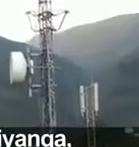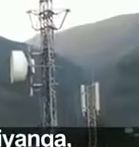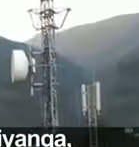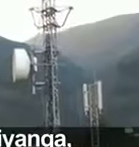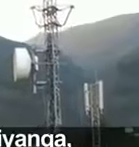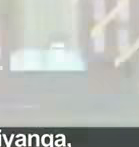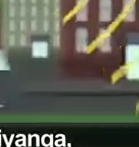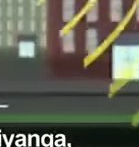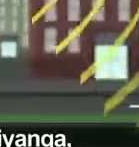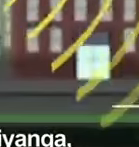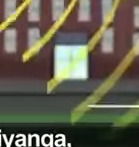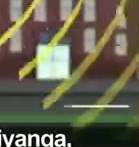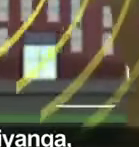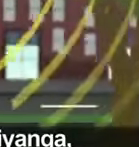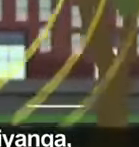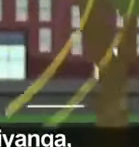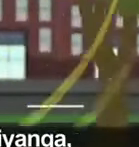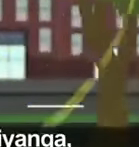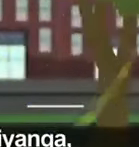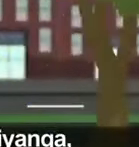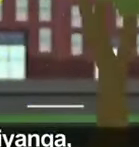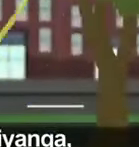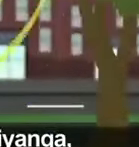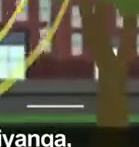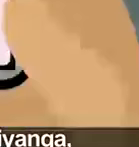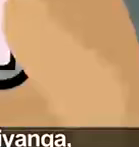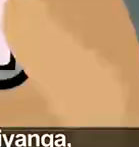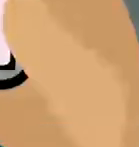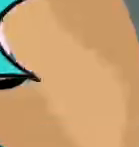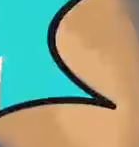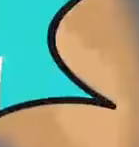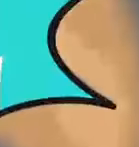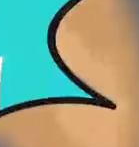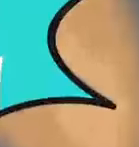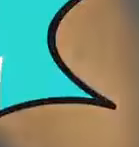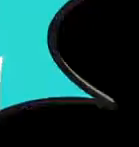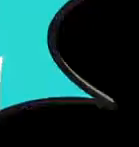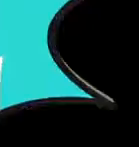kunam, parleta puedianja. Kewanga, ajimkashun.